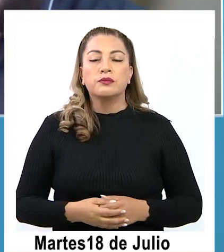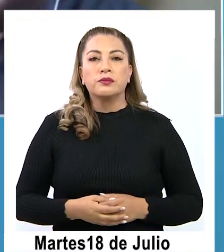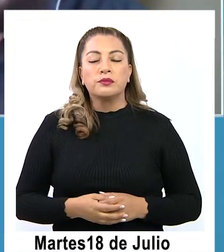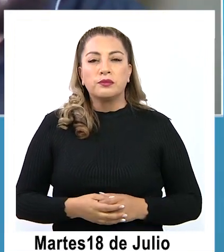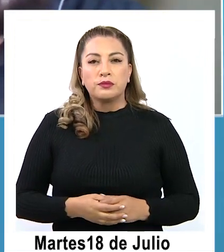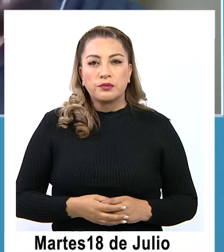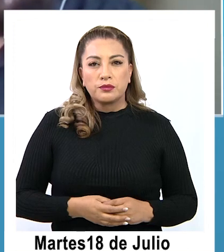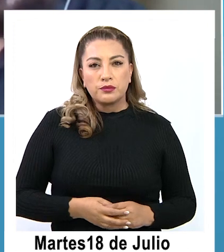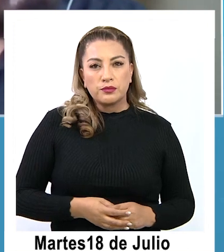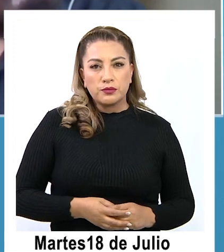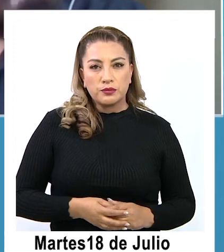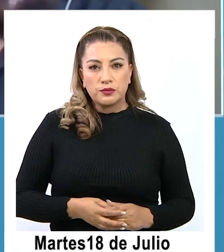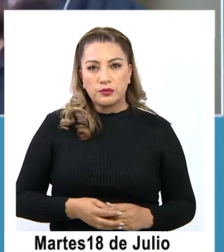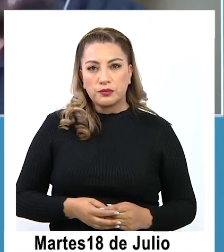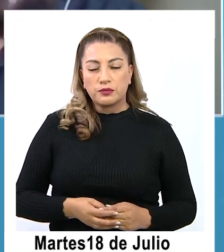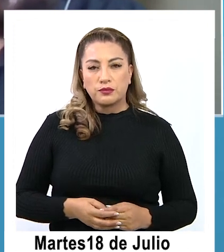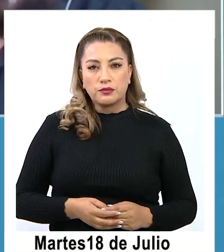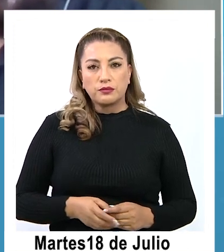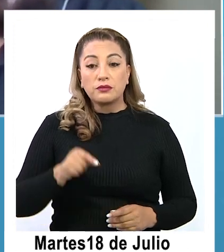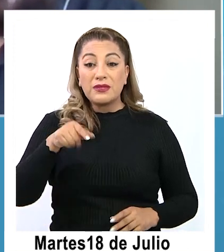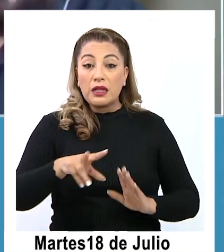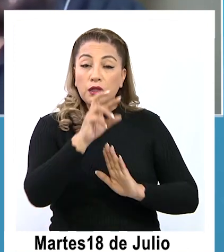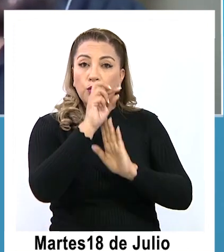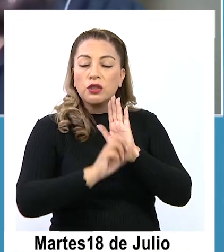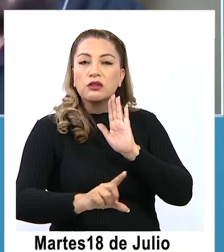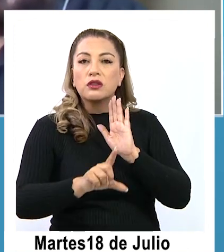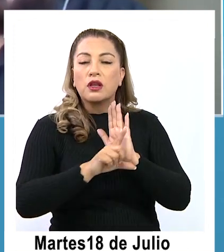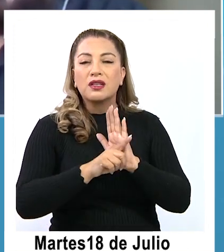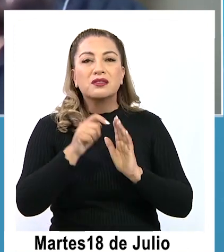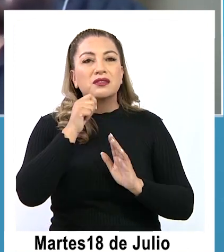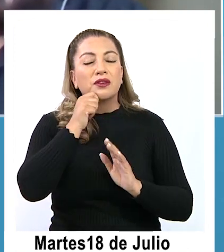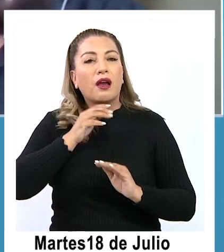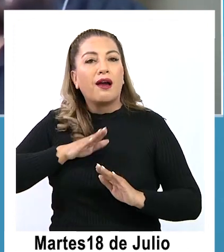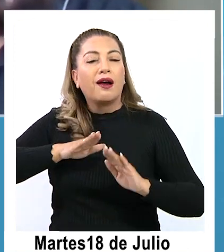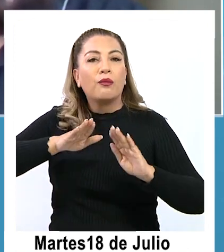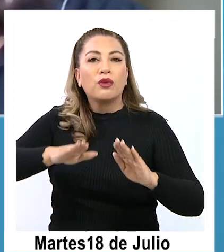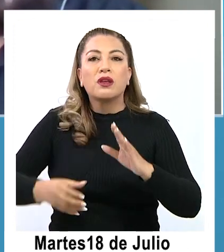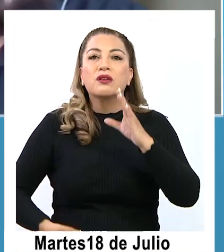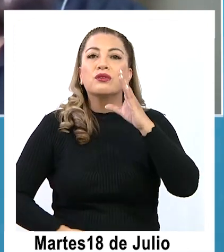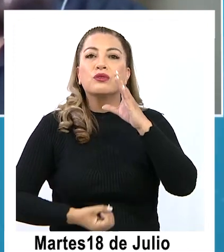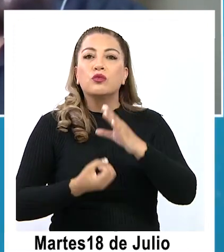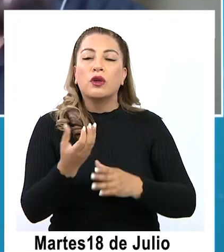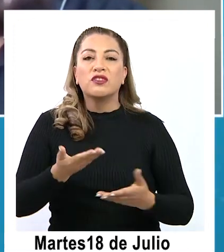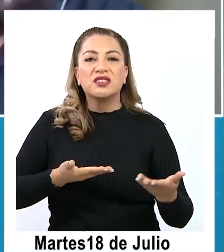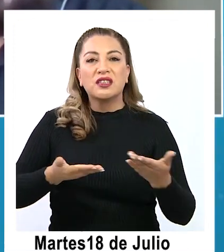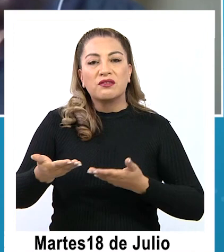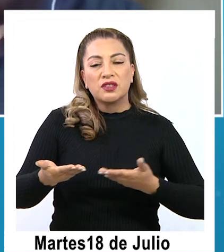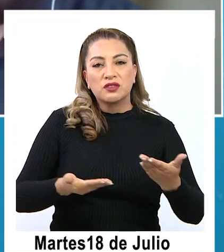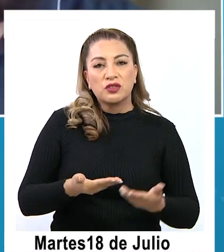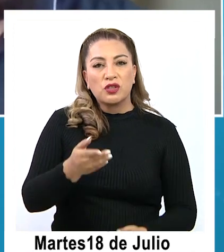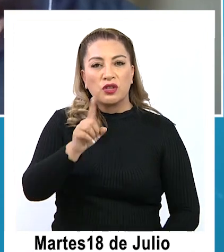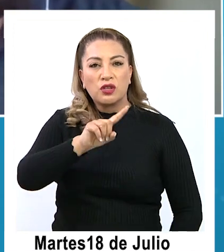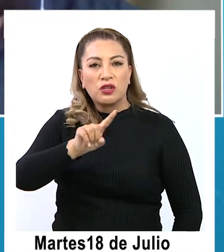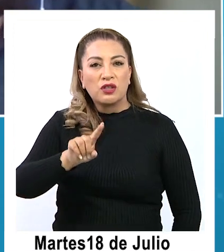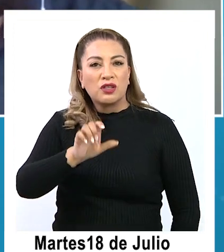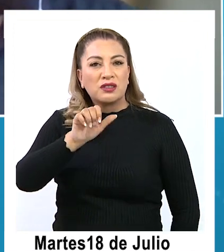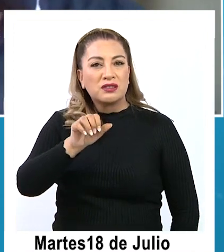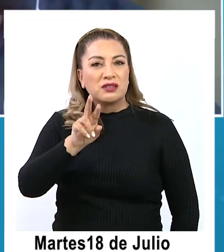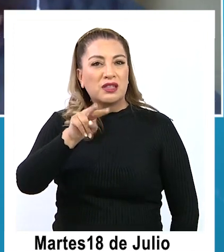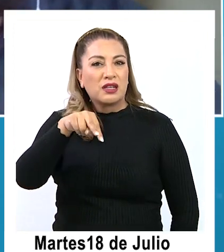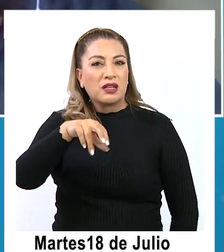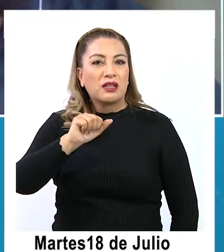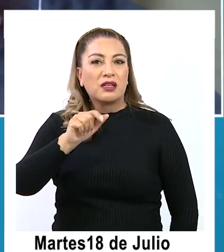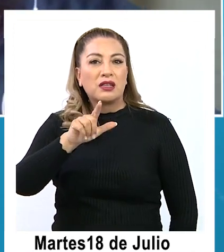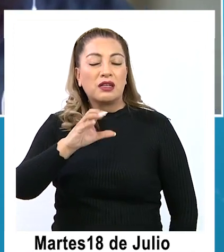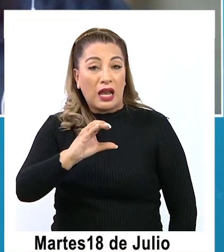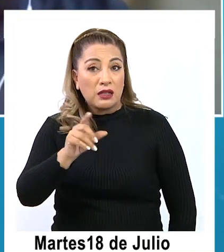Básicamente eh este proyecto de ley viene a robustecer y modernizar a nuestros servicios dotarnos de la facultad